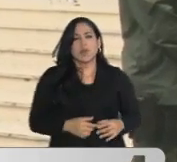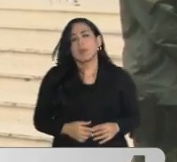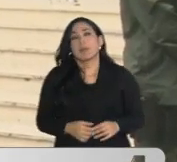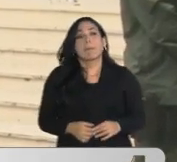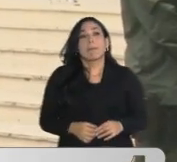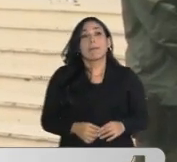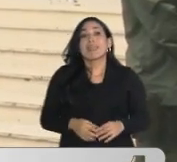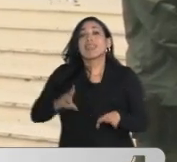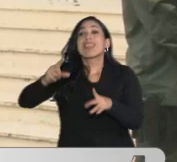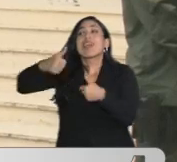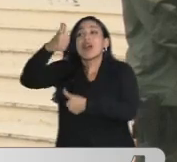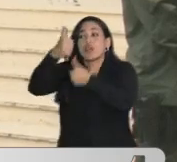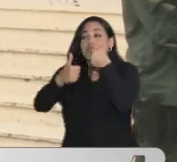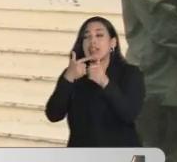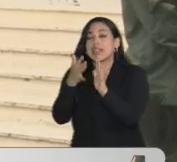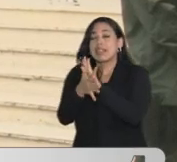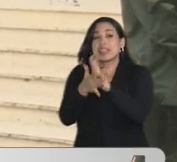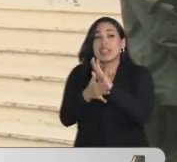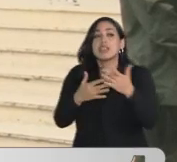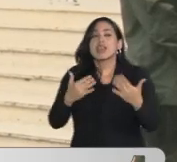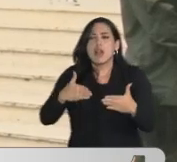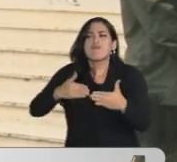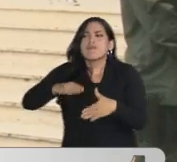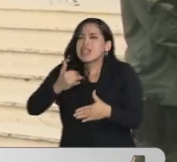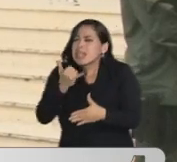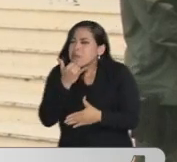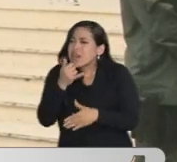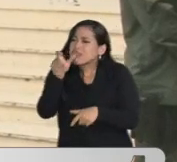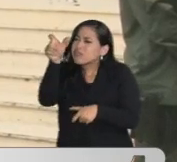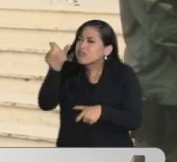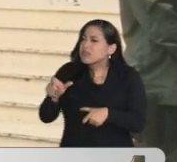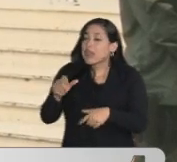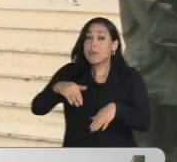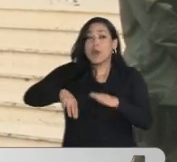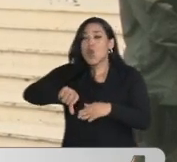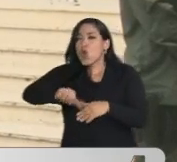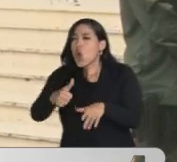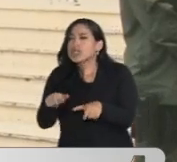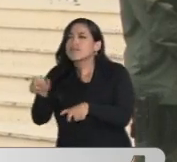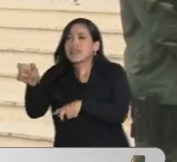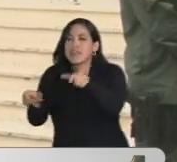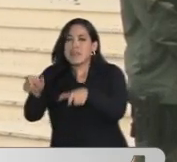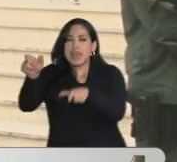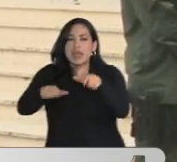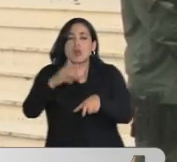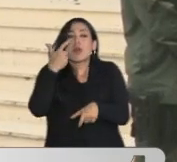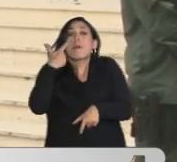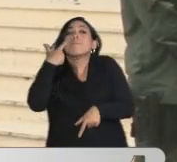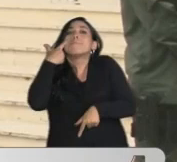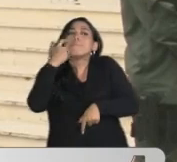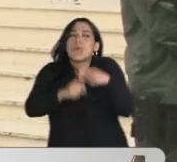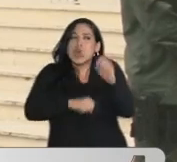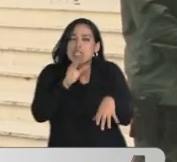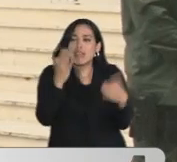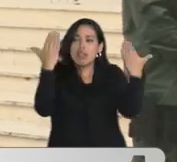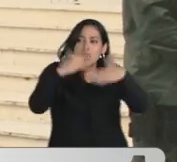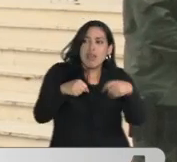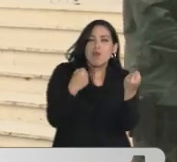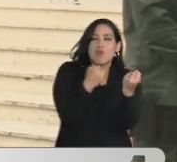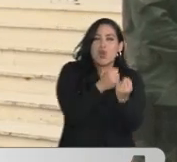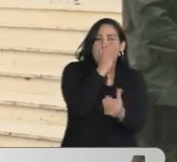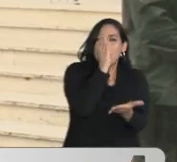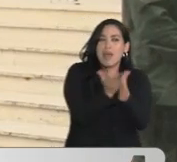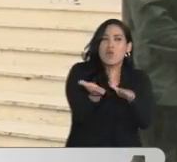Las autoridades también han manifestado que se trabaja en tener las características de otras personas que pudieran tener que ver con el